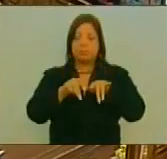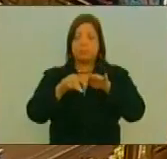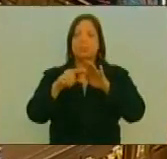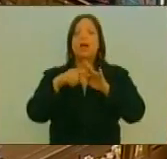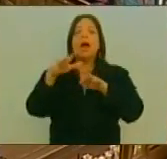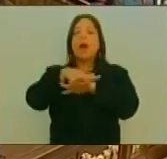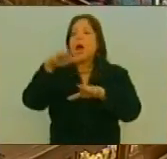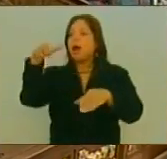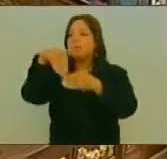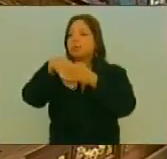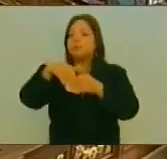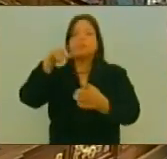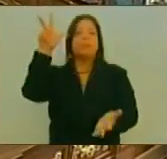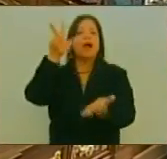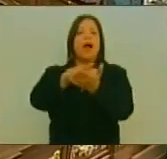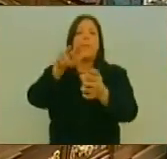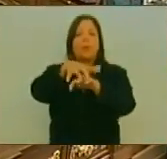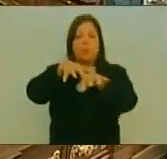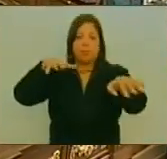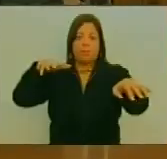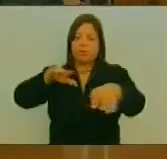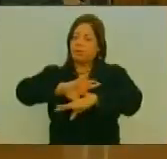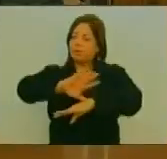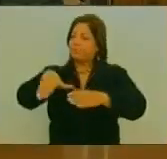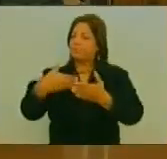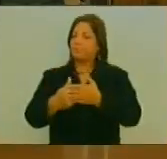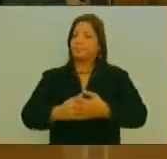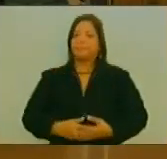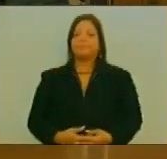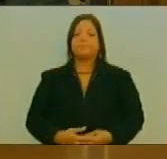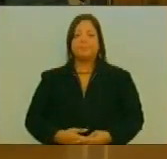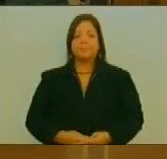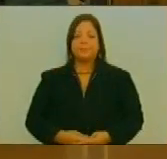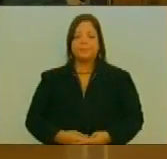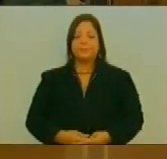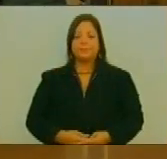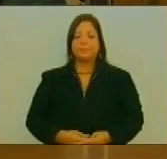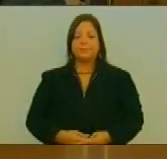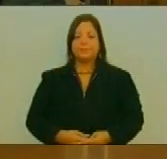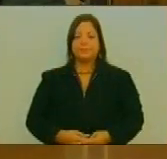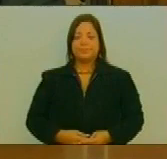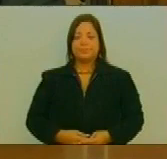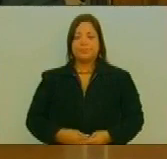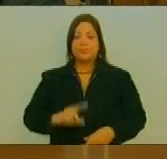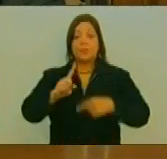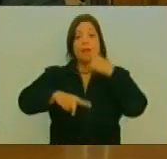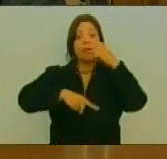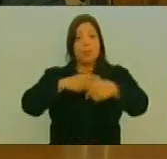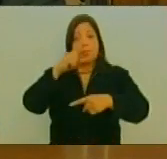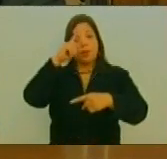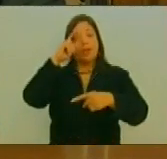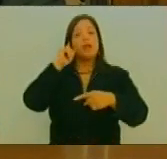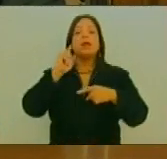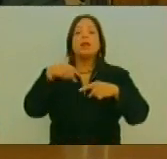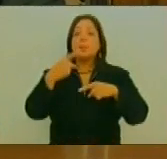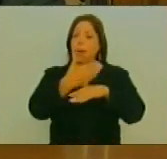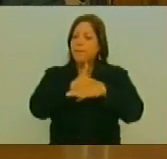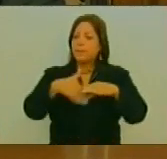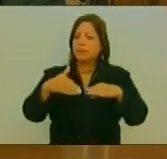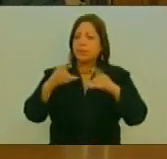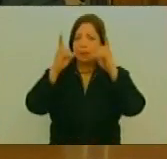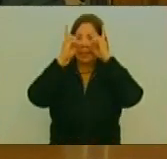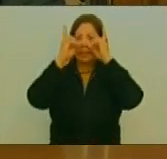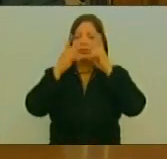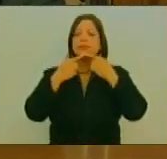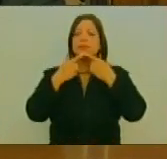A Consideración Resultó Aprobado Por Unanimidad El Luego La Continuación La Presidenta